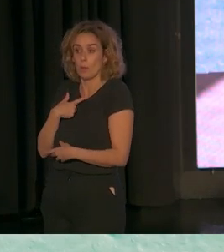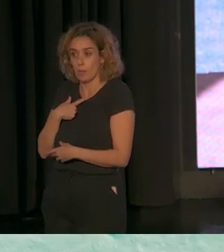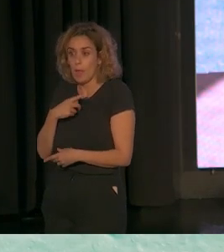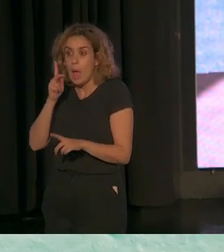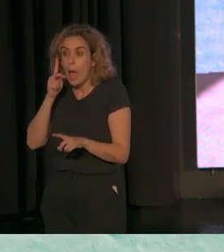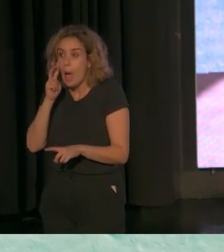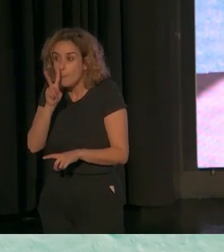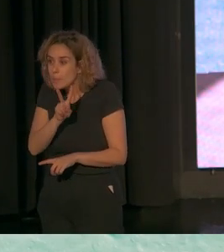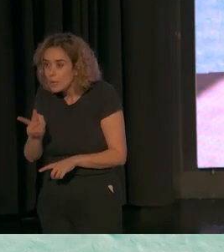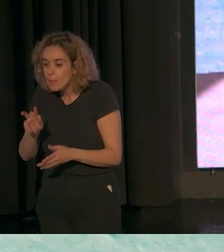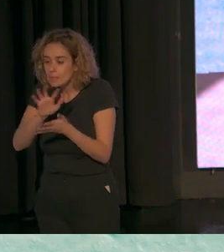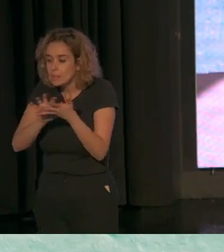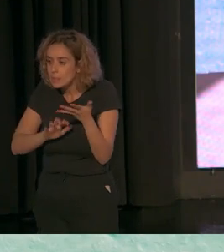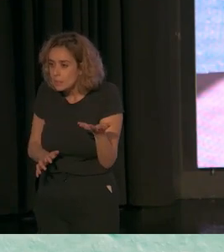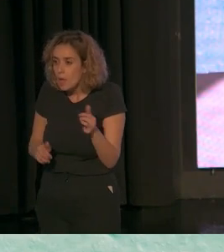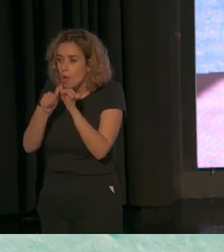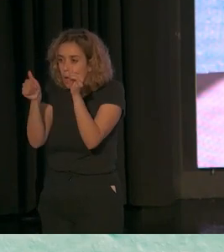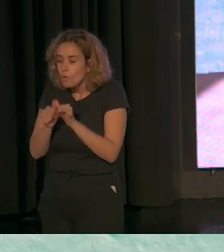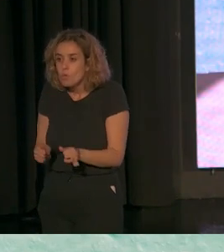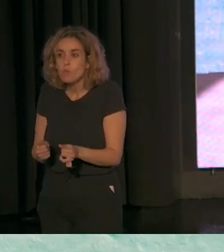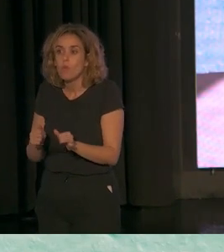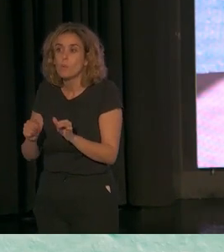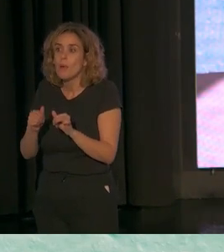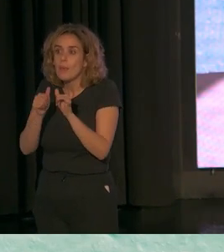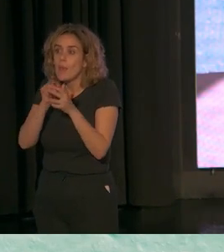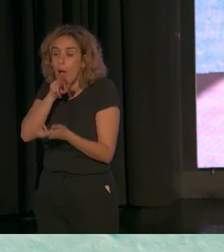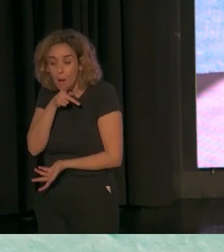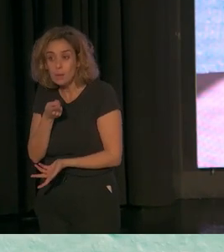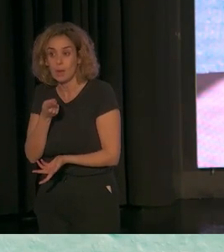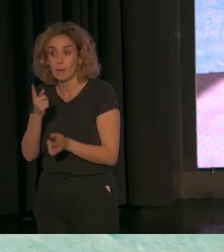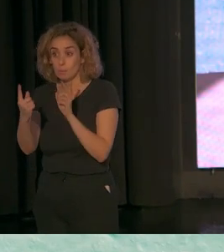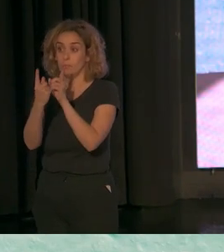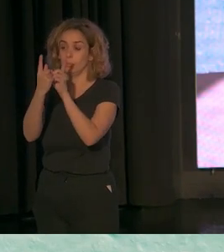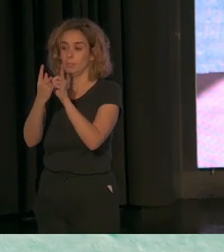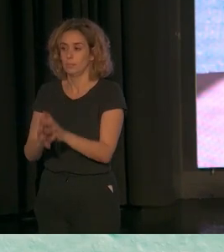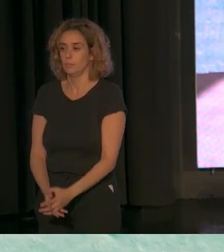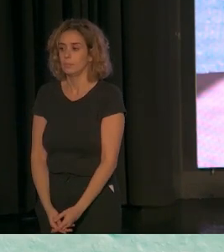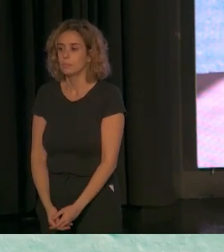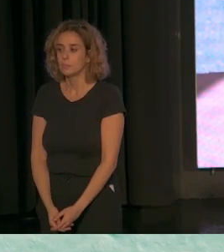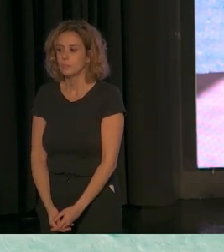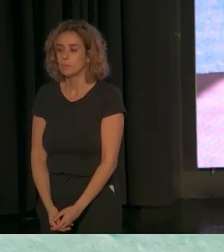a las miradas, a los gestos, a la manera en cómo se dirigen a nosotros, nos ayudarán a comprenderlas.